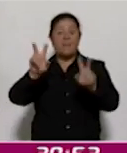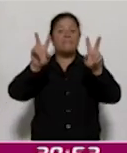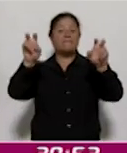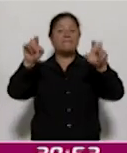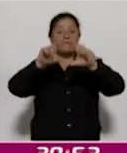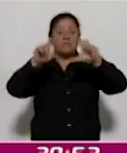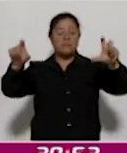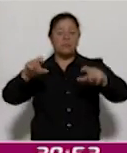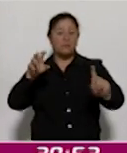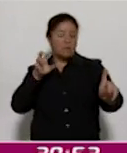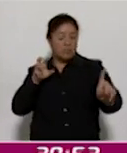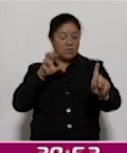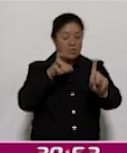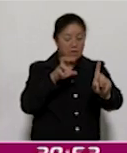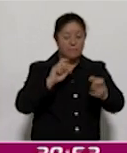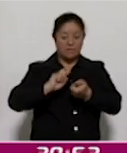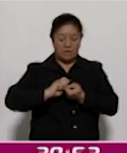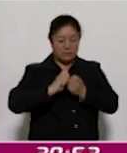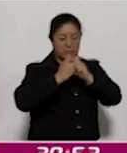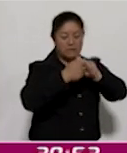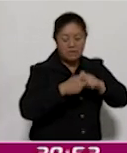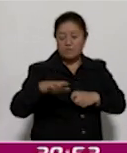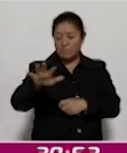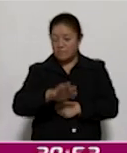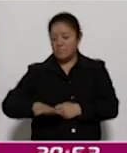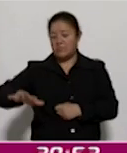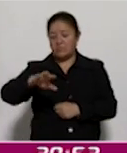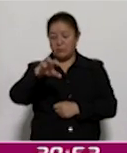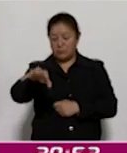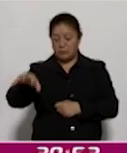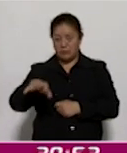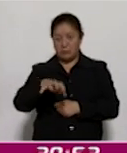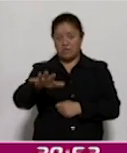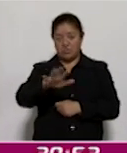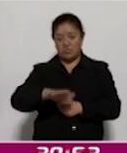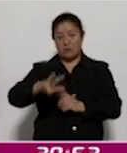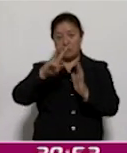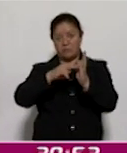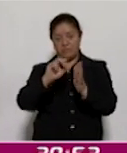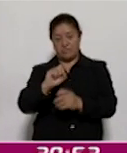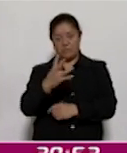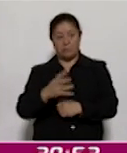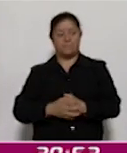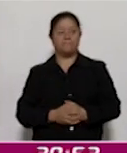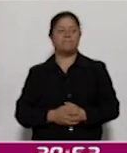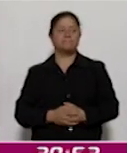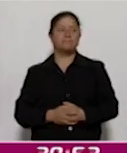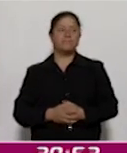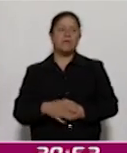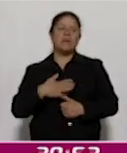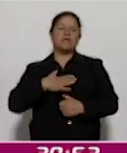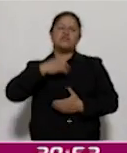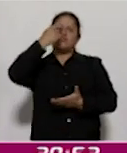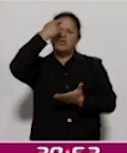Retos para la transformación de la metrópolis 2024. Pues yo creo que es un evento